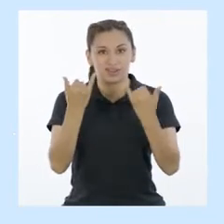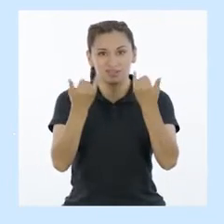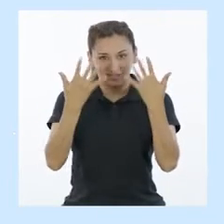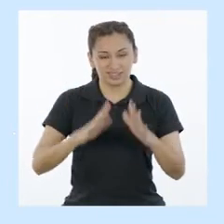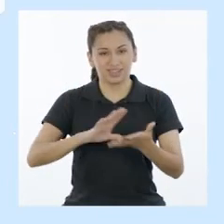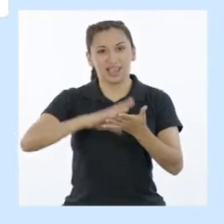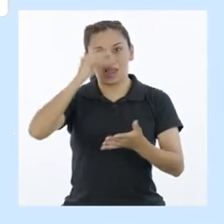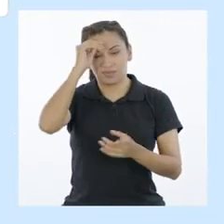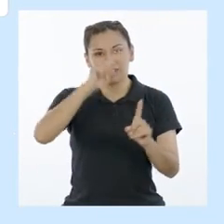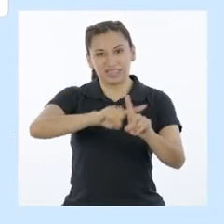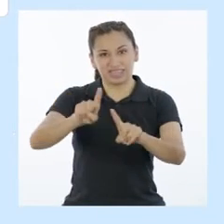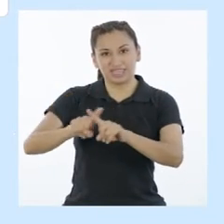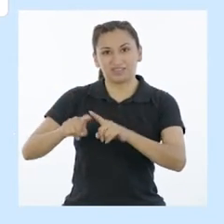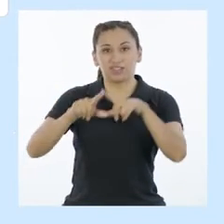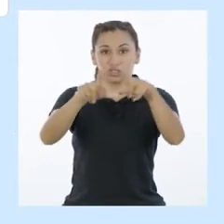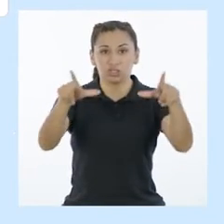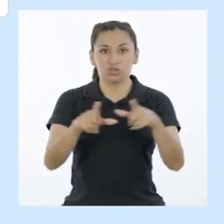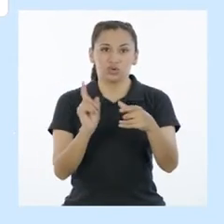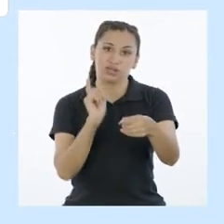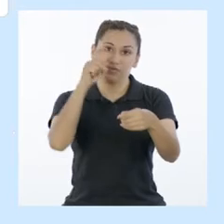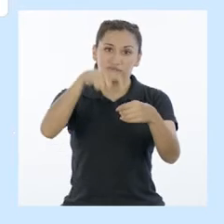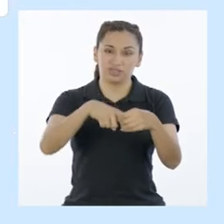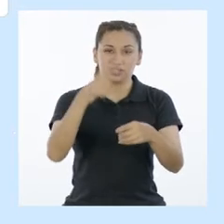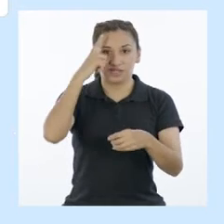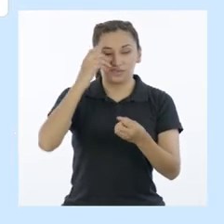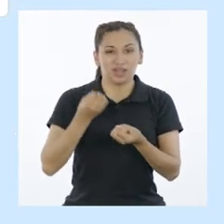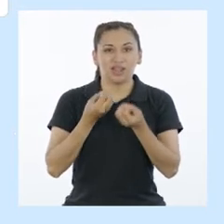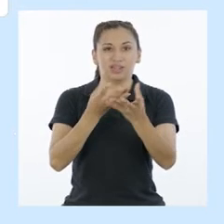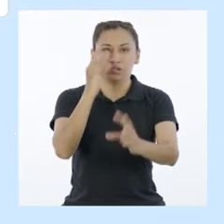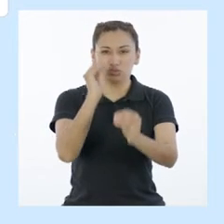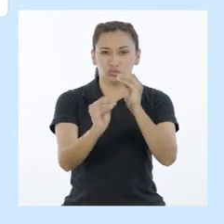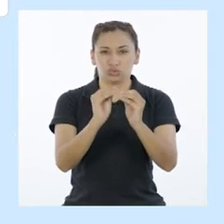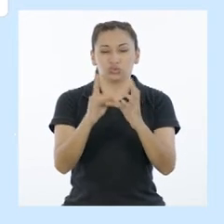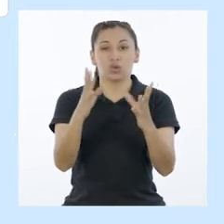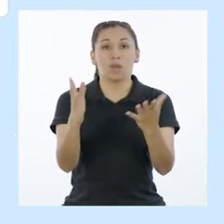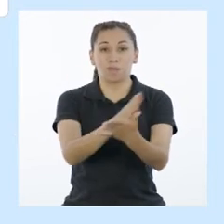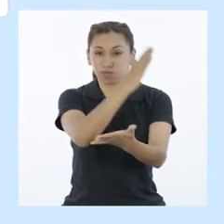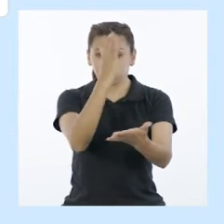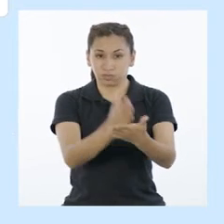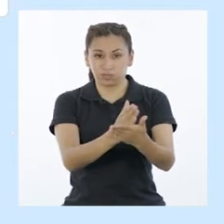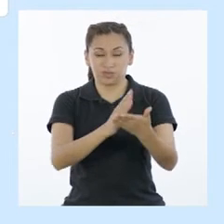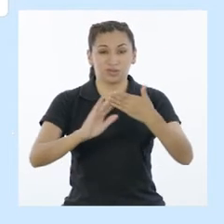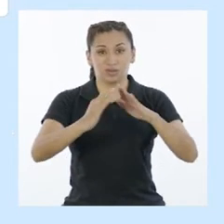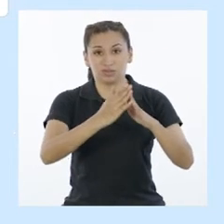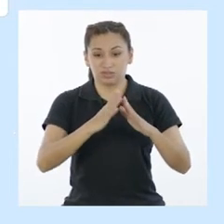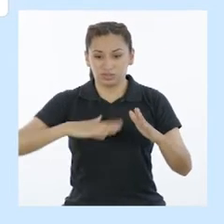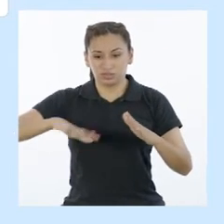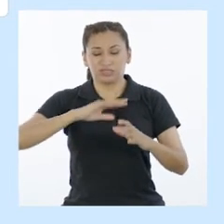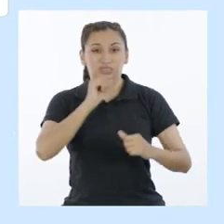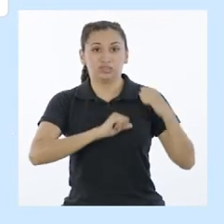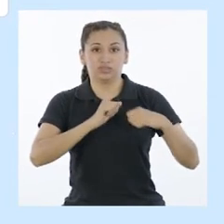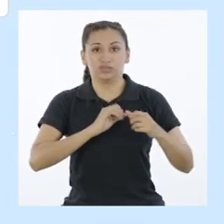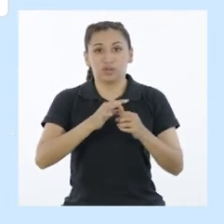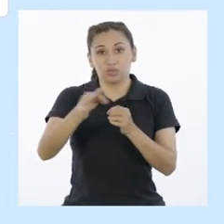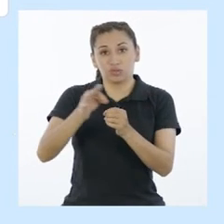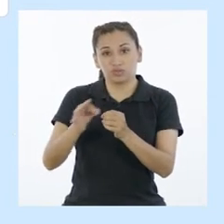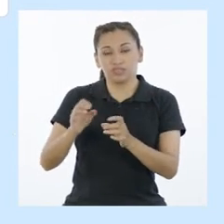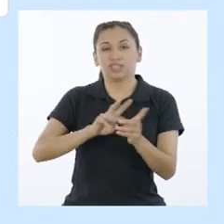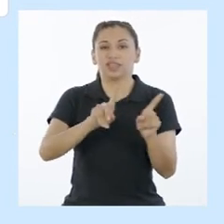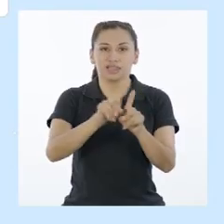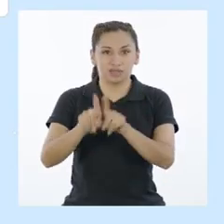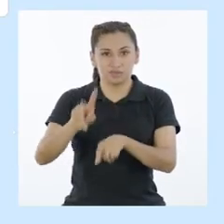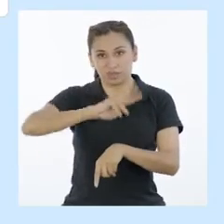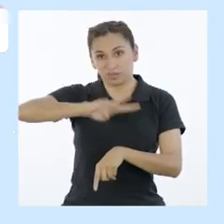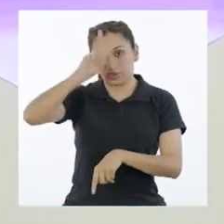Hoy hemos aprendido acerca de los diferentes espacios de participación para dar respuesta a los asuntos públicos que afectan a la comunidad, la